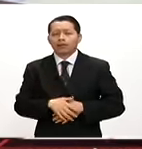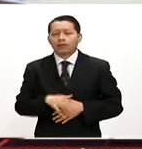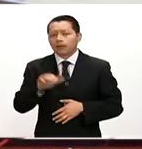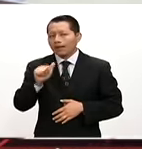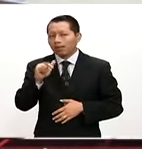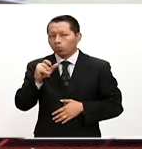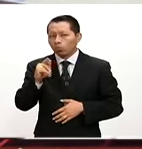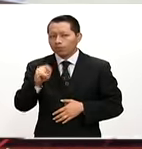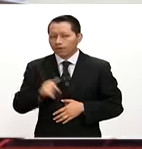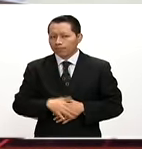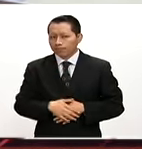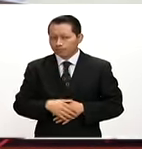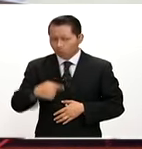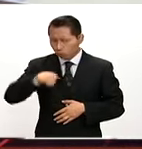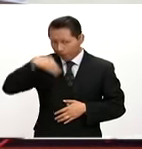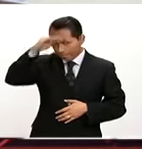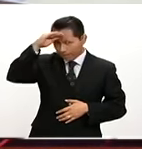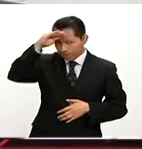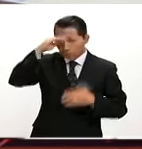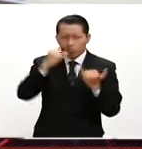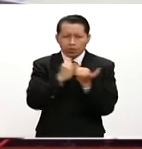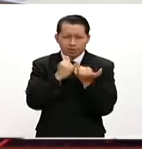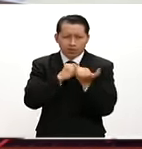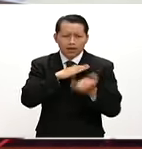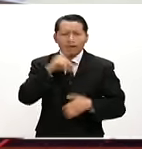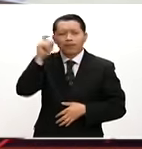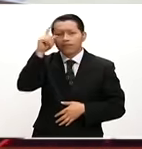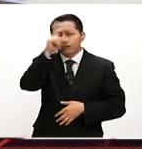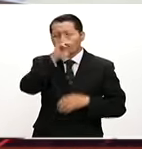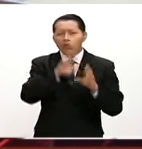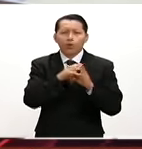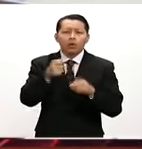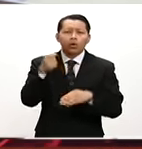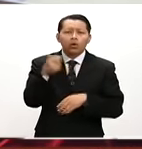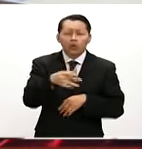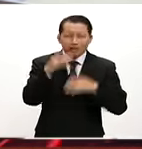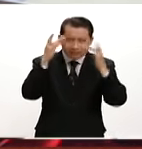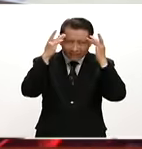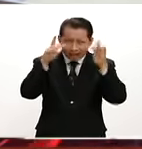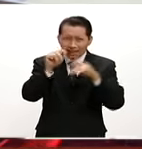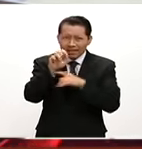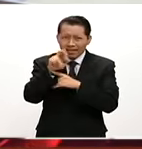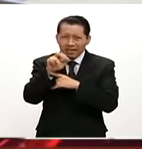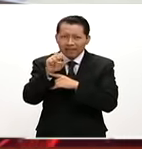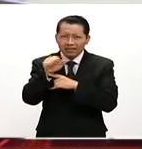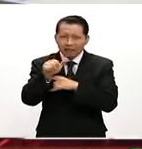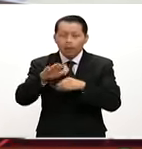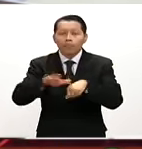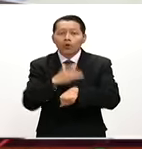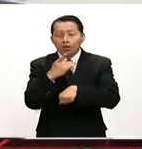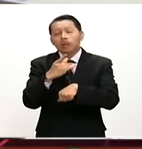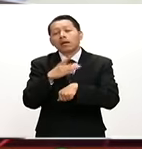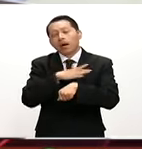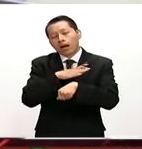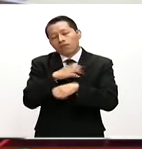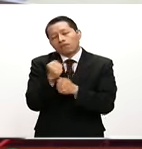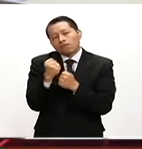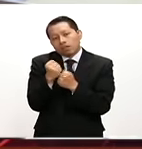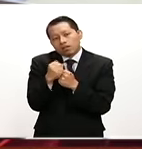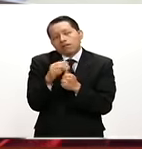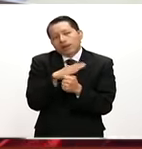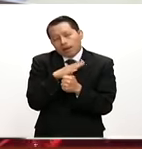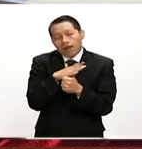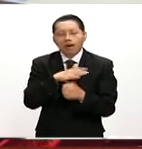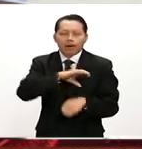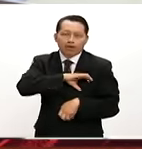Yo pienso que tal vez vamos a tener alguna dificultad para llamarla Santa Teresa. Su santidad está tan cerca de nosotros, tanta ternura y